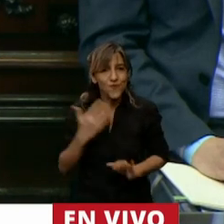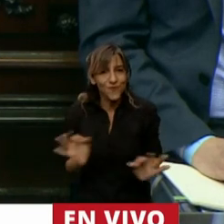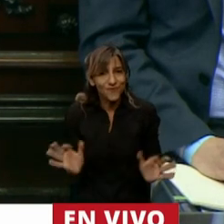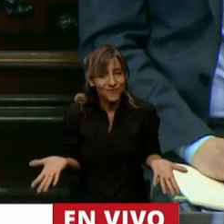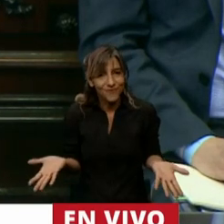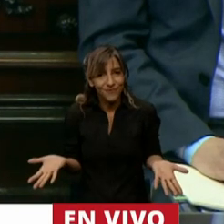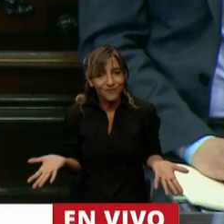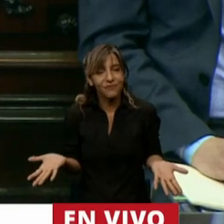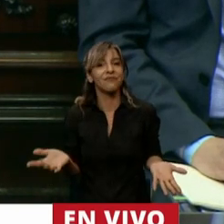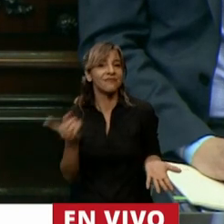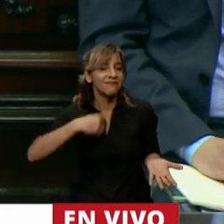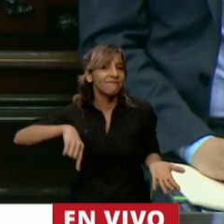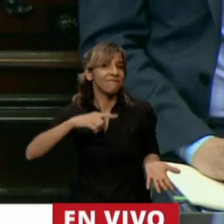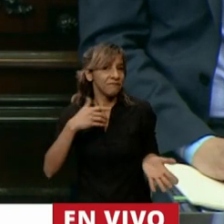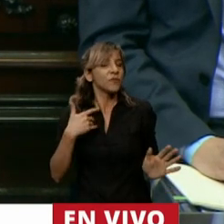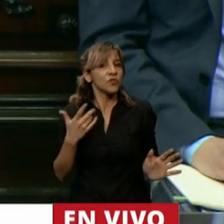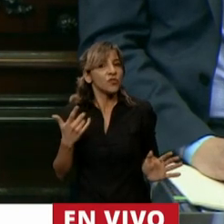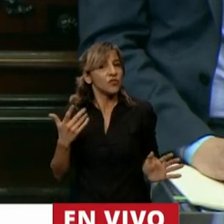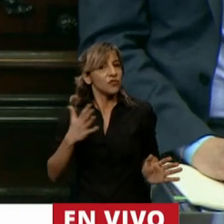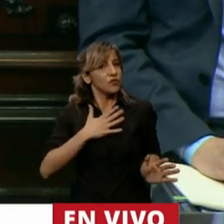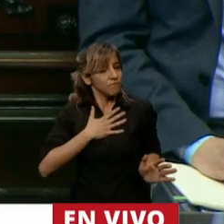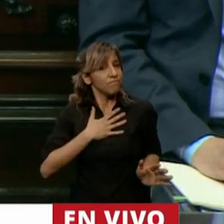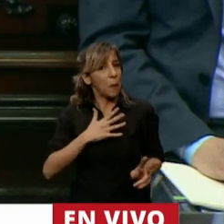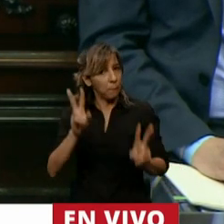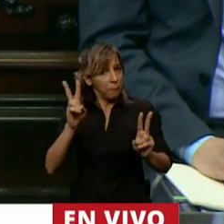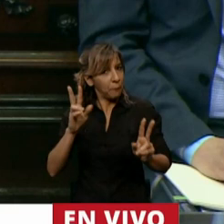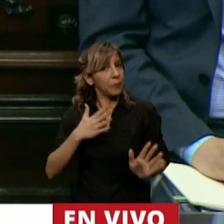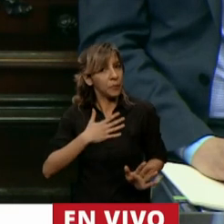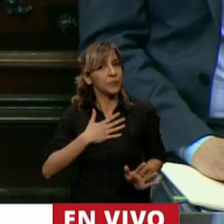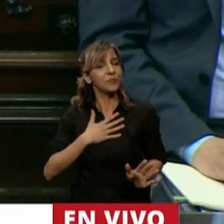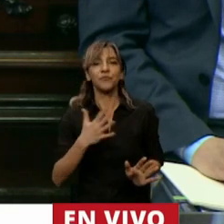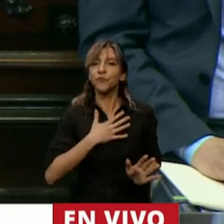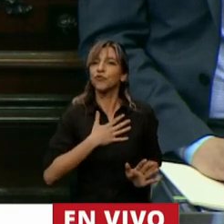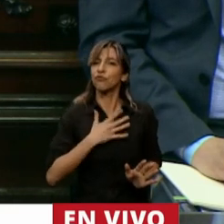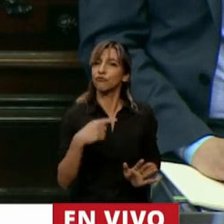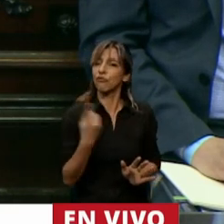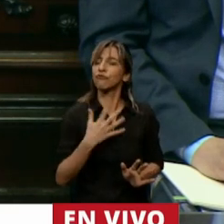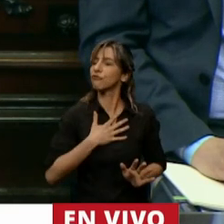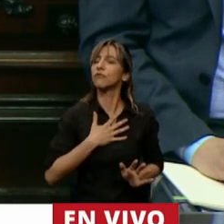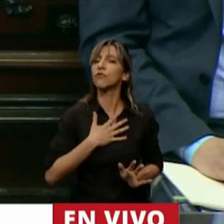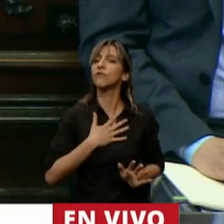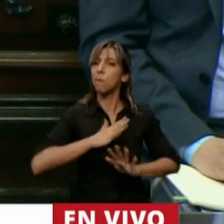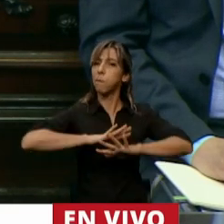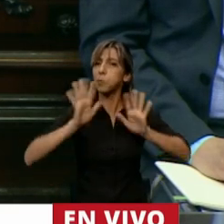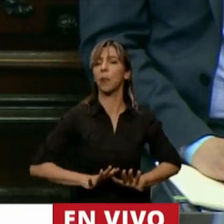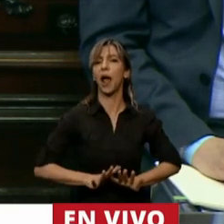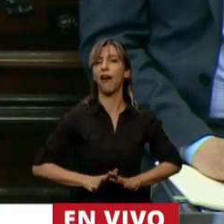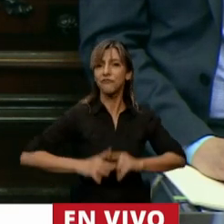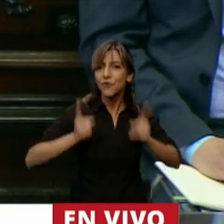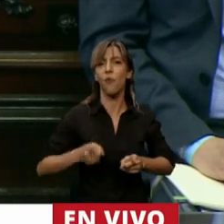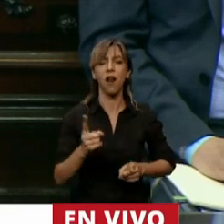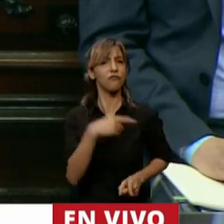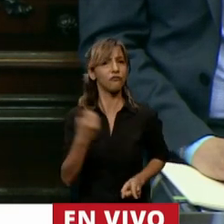y como militantes del campo nacional y popular estamos preparados para dar esta batalla como